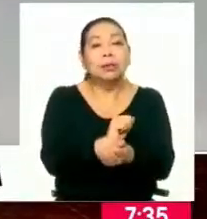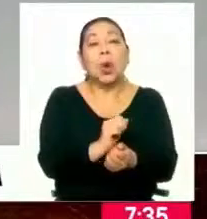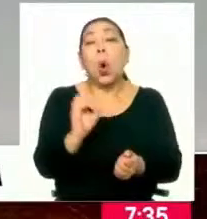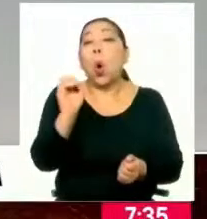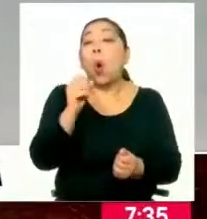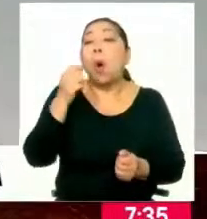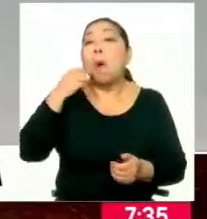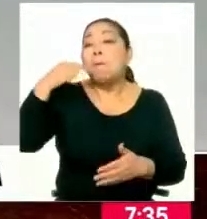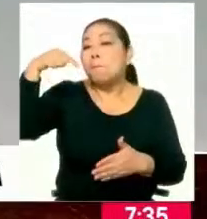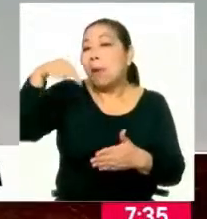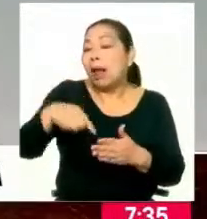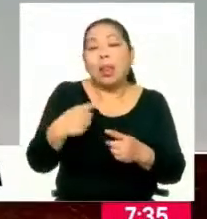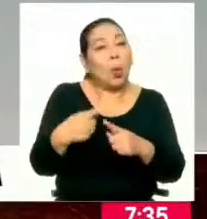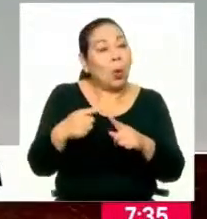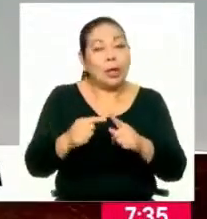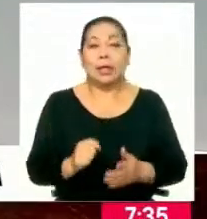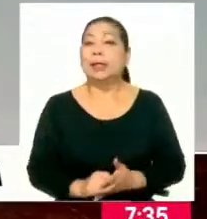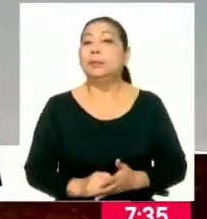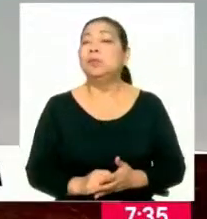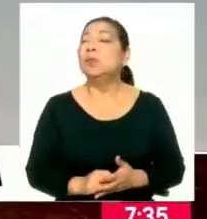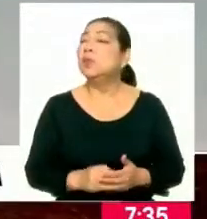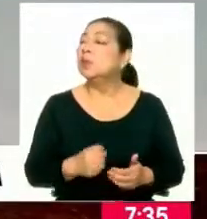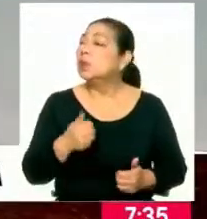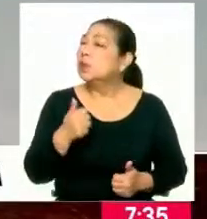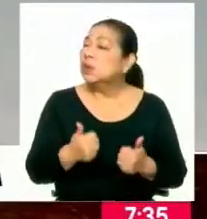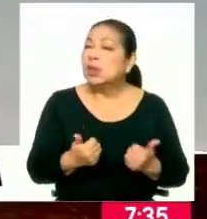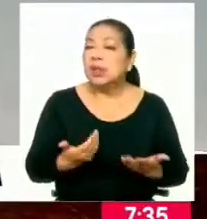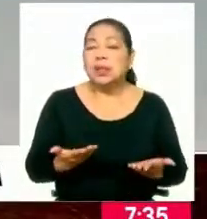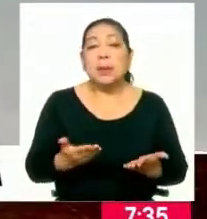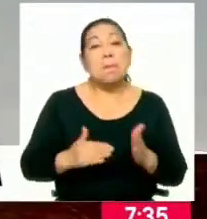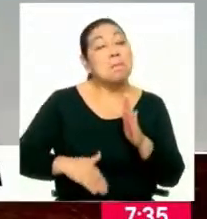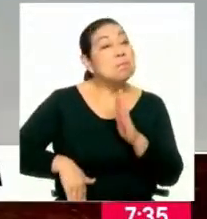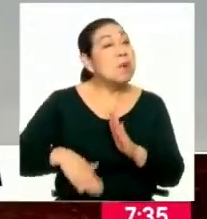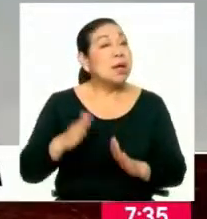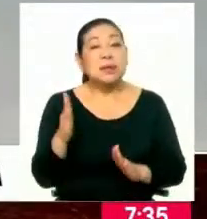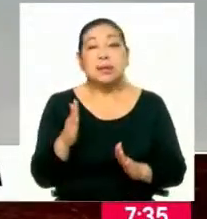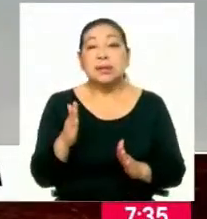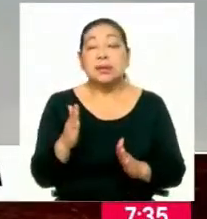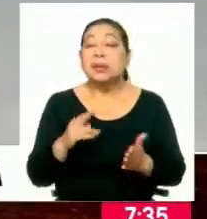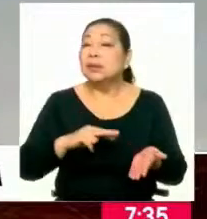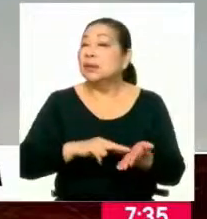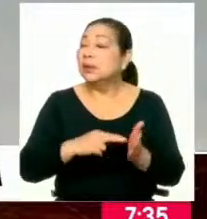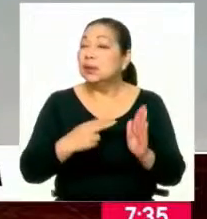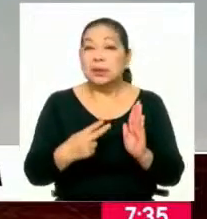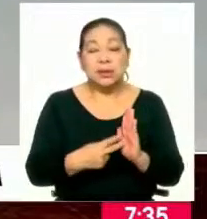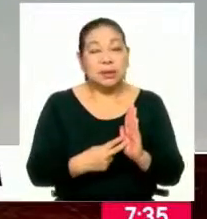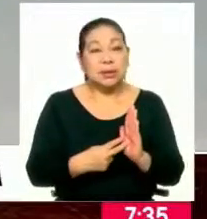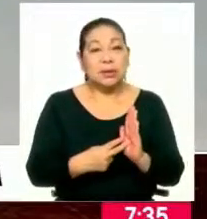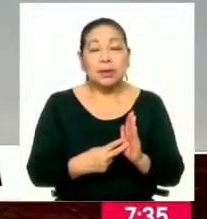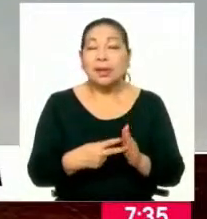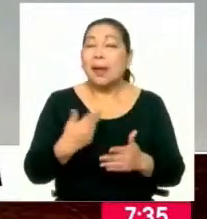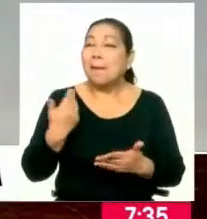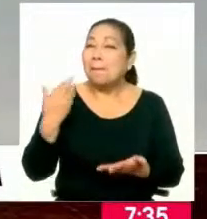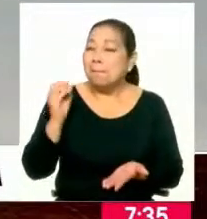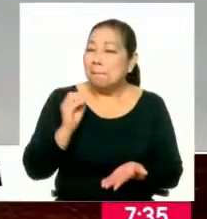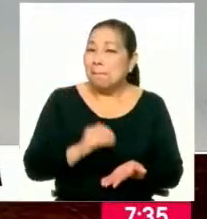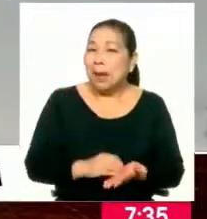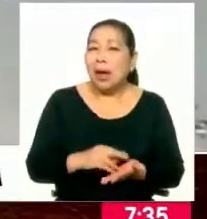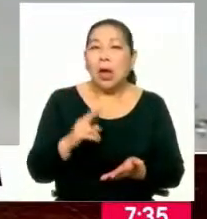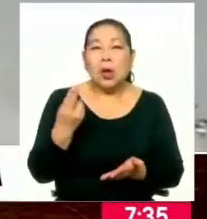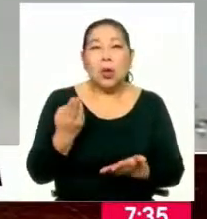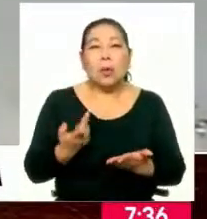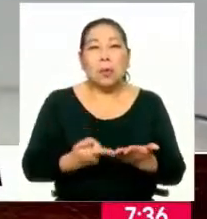crimen en flagrancia. De acuerdo. ¿Cuáles son los casos más significativos o reiterados respecto de la